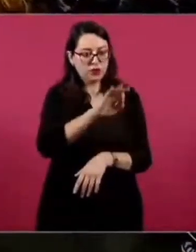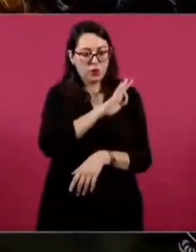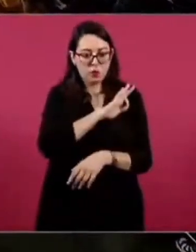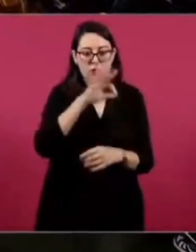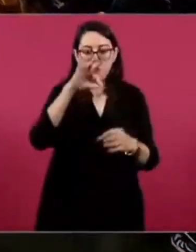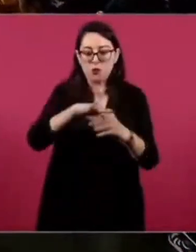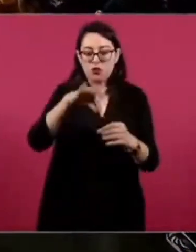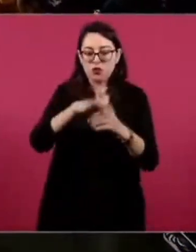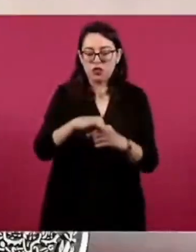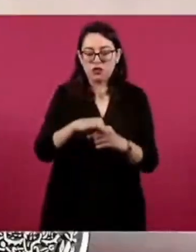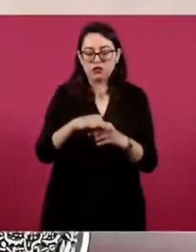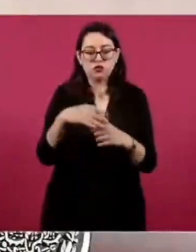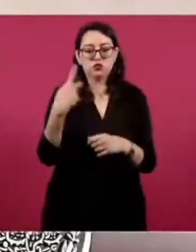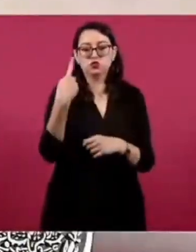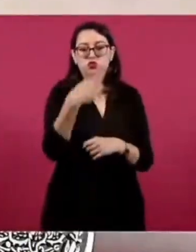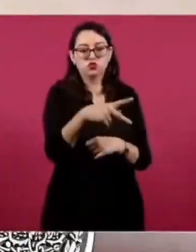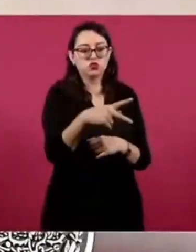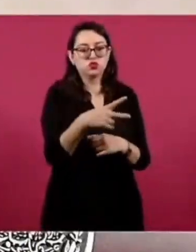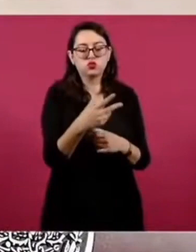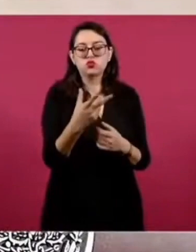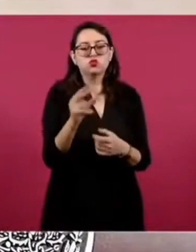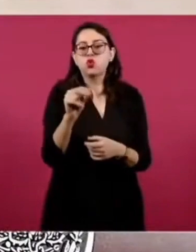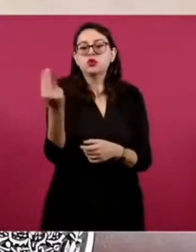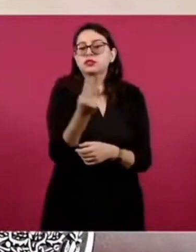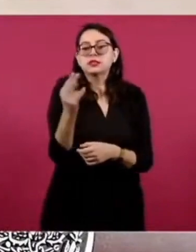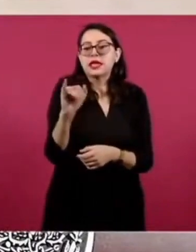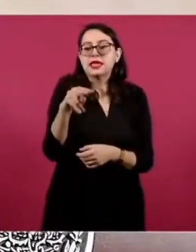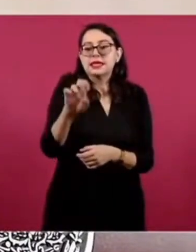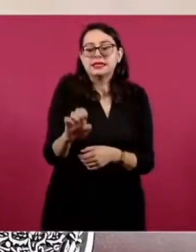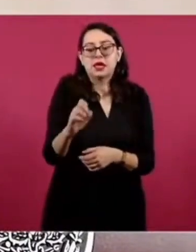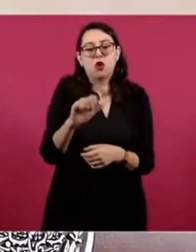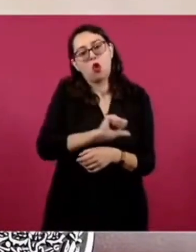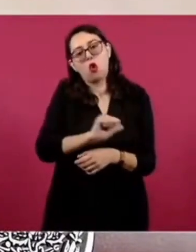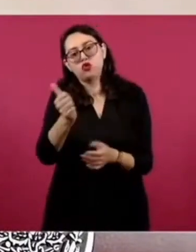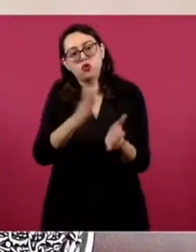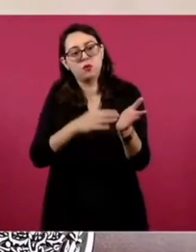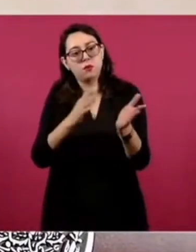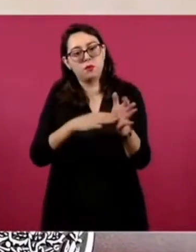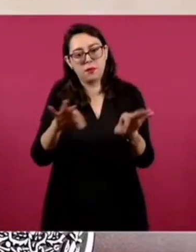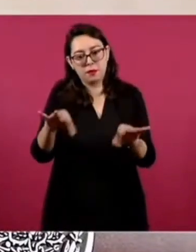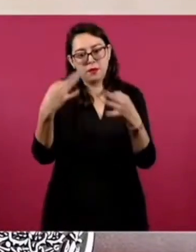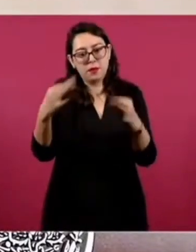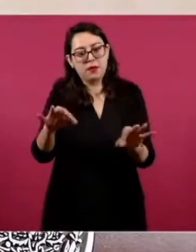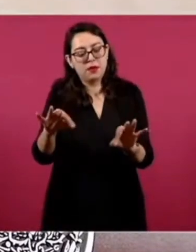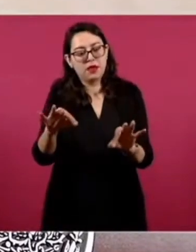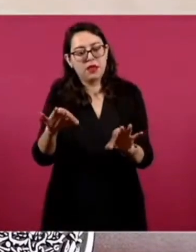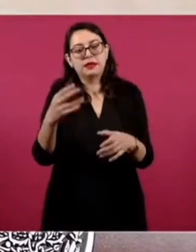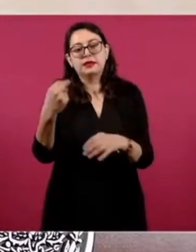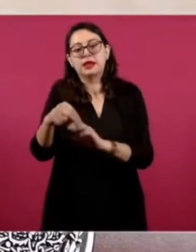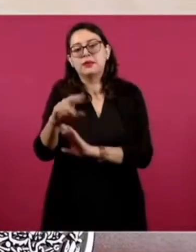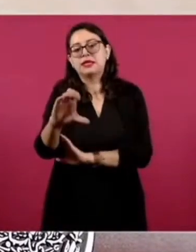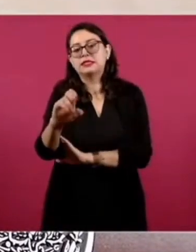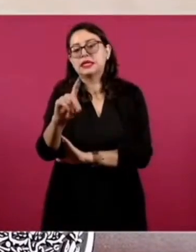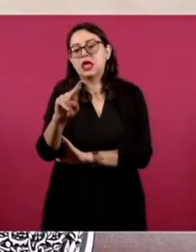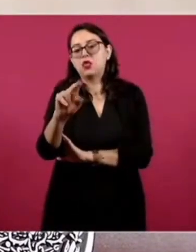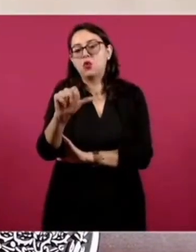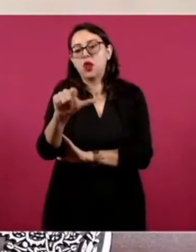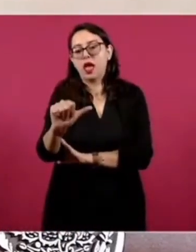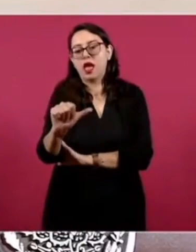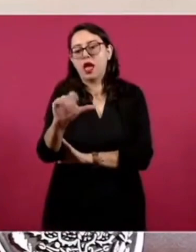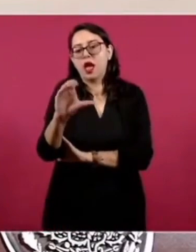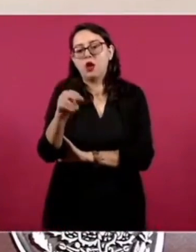consular. Pues es lo mismo, o sea, yo diría que no